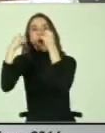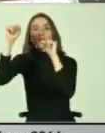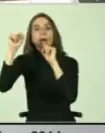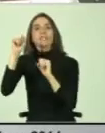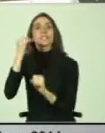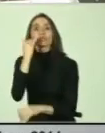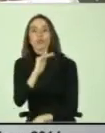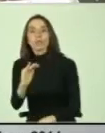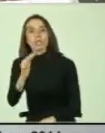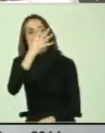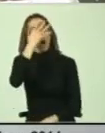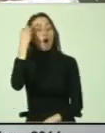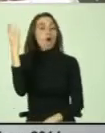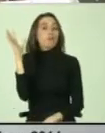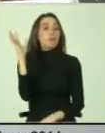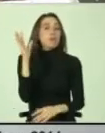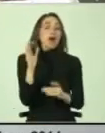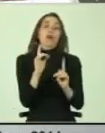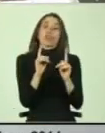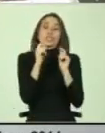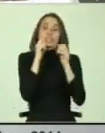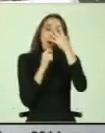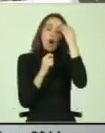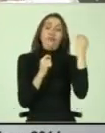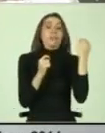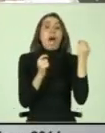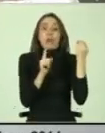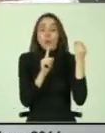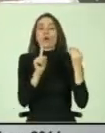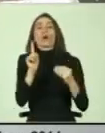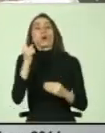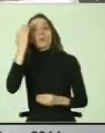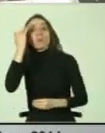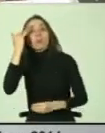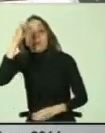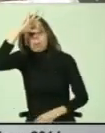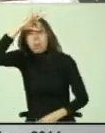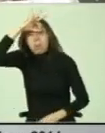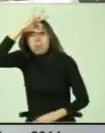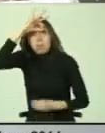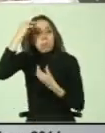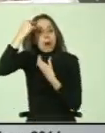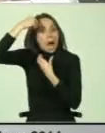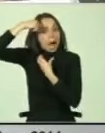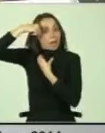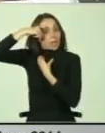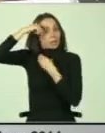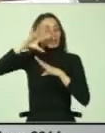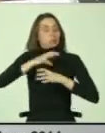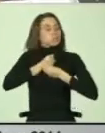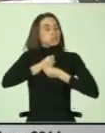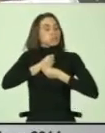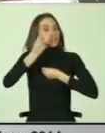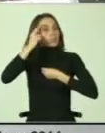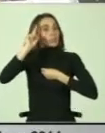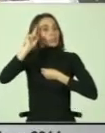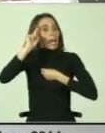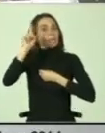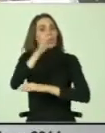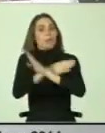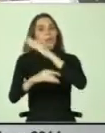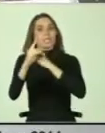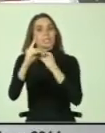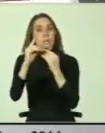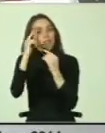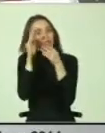olvidan que, y no mejor dicho, no es nos olvidemos, no sabemos, no estamos interiorizados, no estamos empoderados del tema de que la discapacidad es mucho